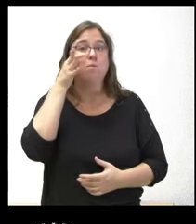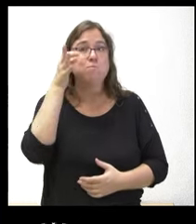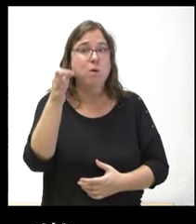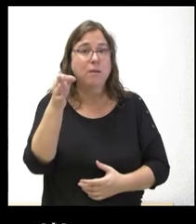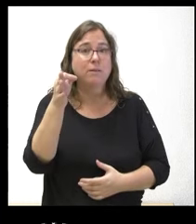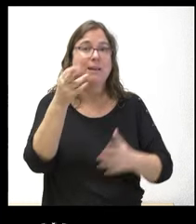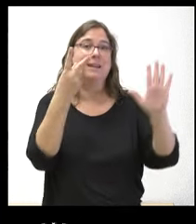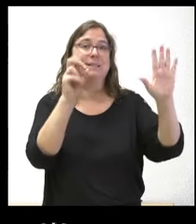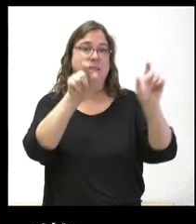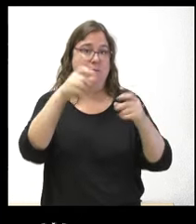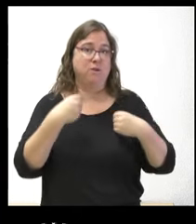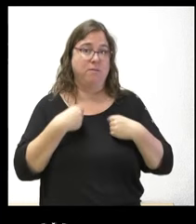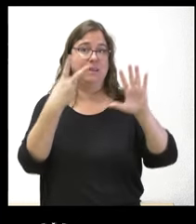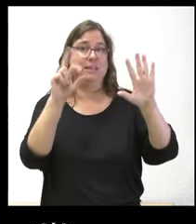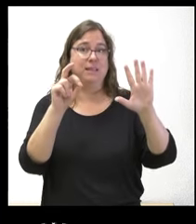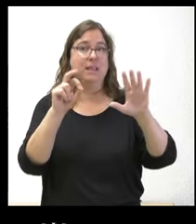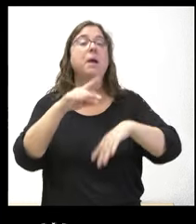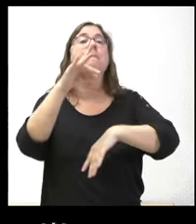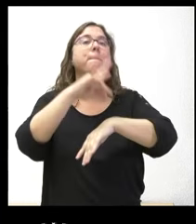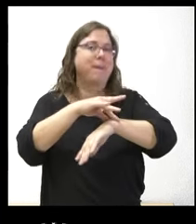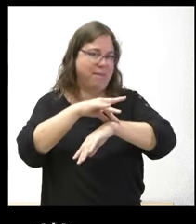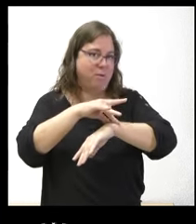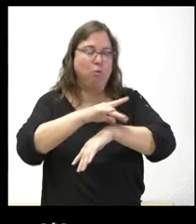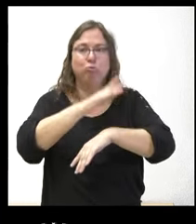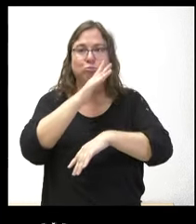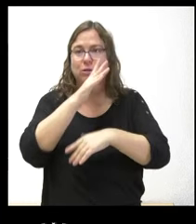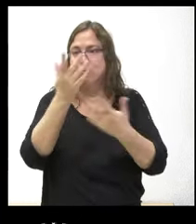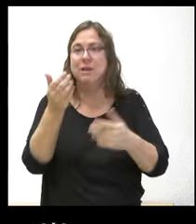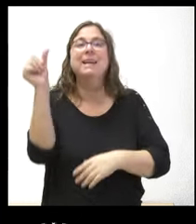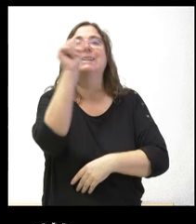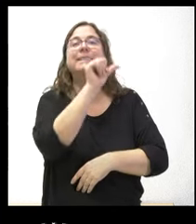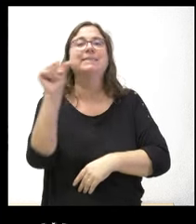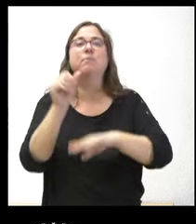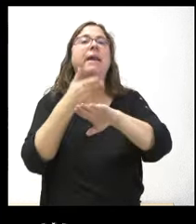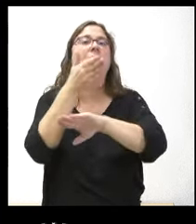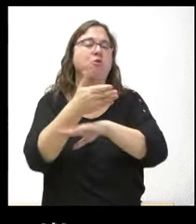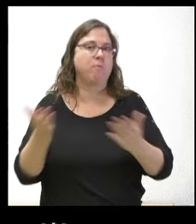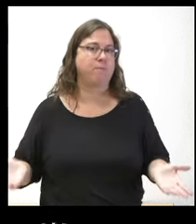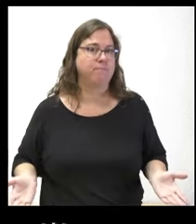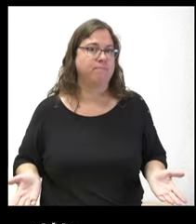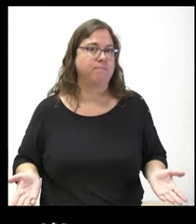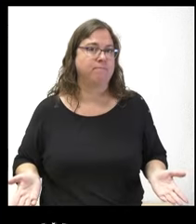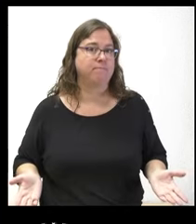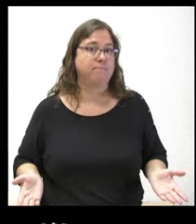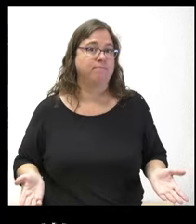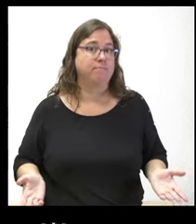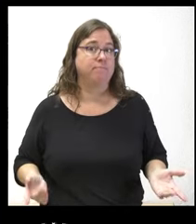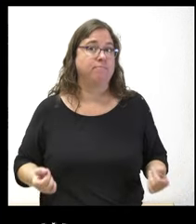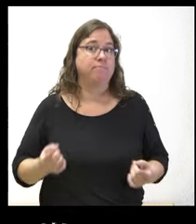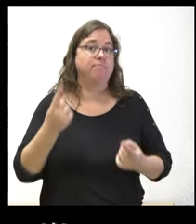70 habitantes el médico por la razón que sea esa semana no puede avanzar consulta que es algo a lo que